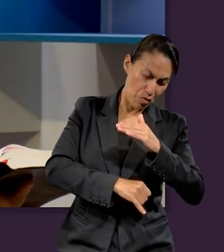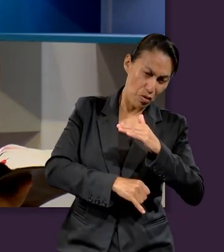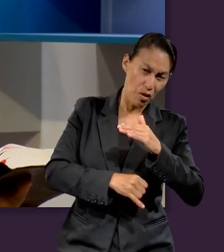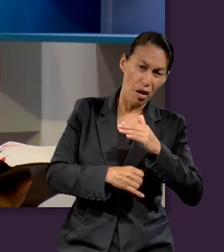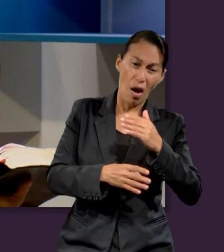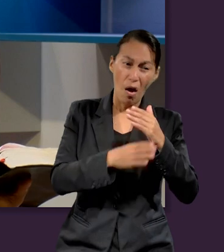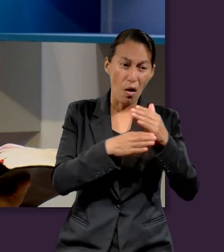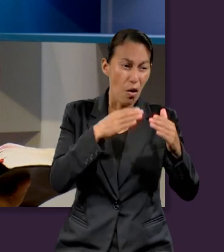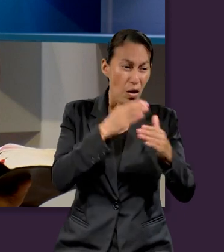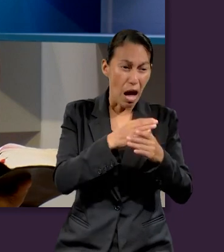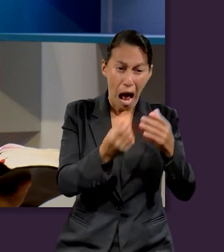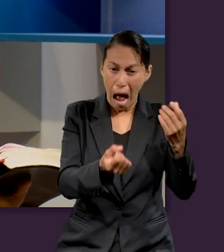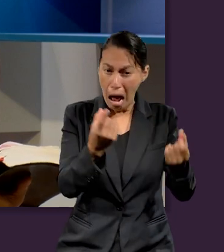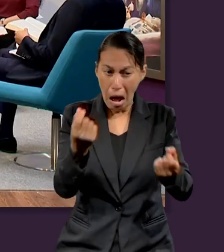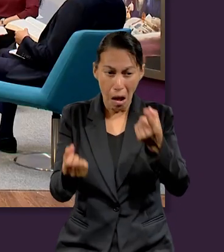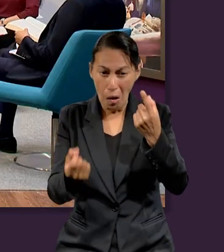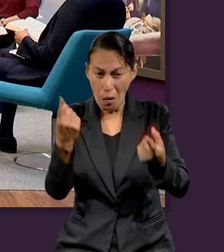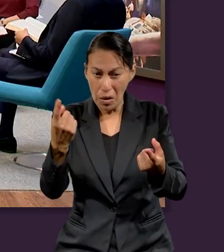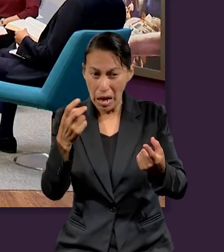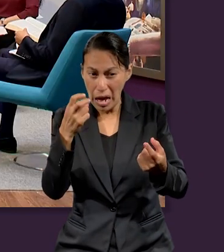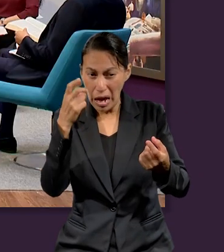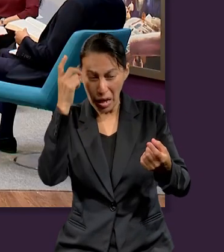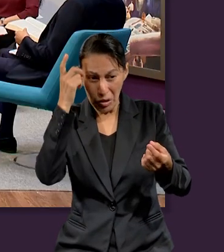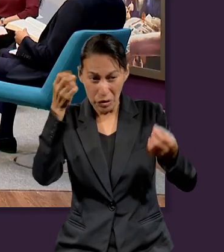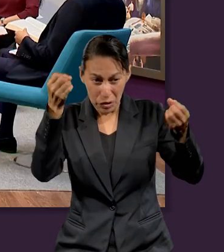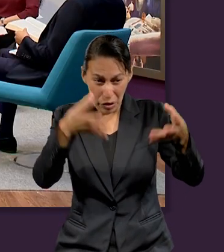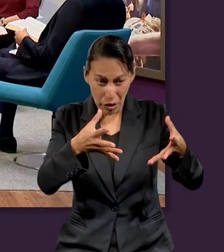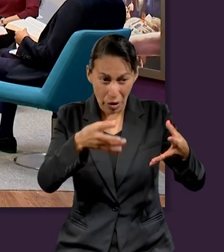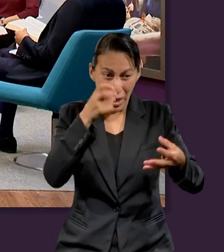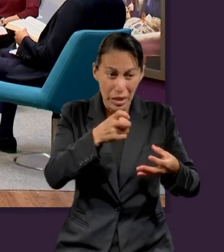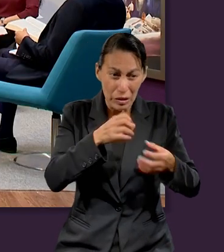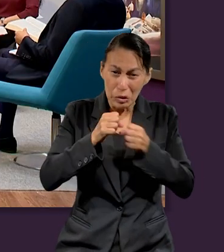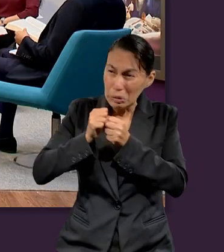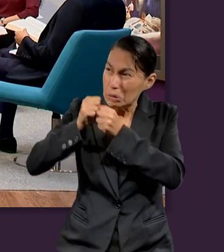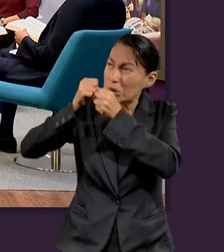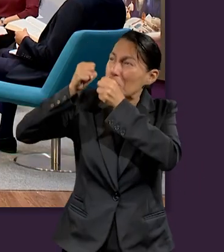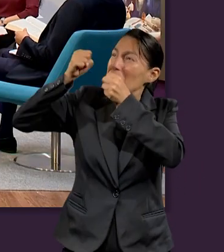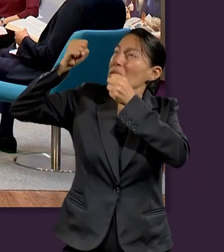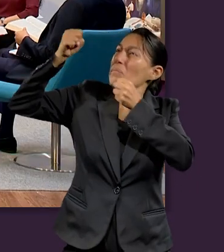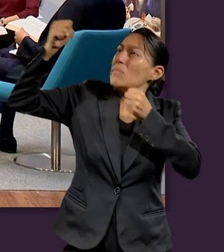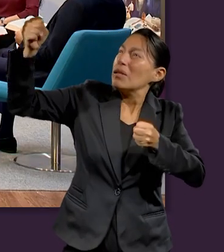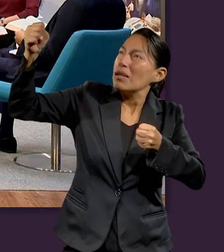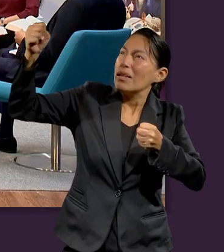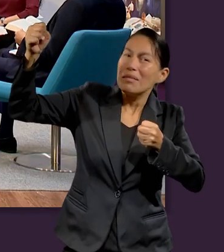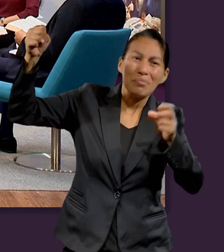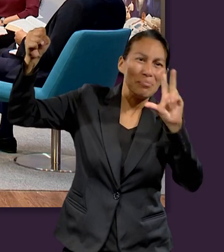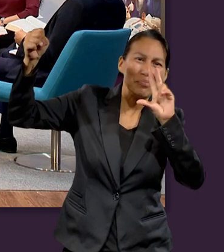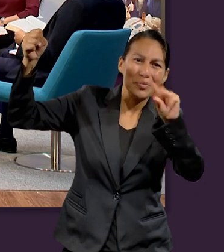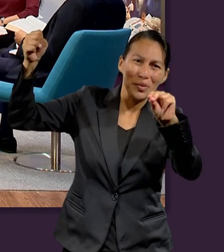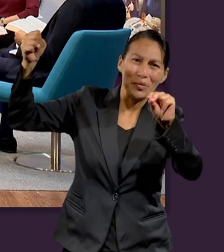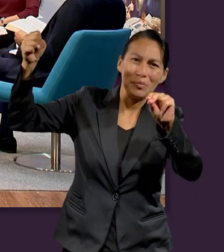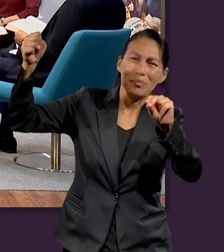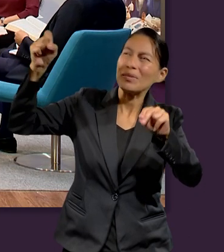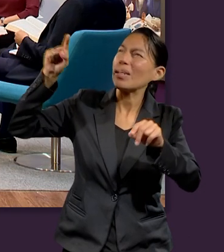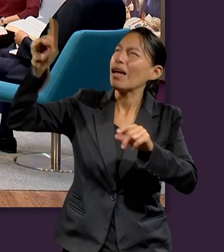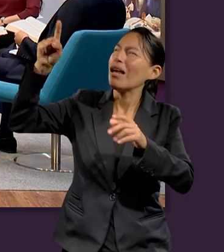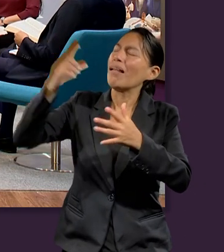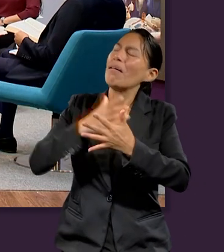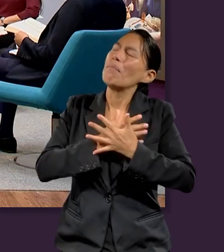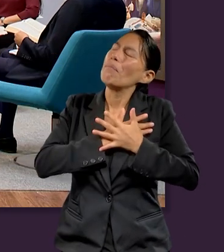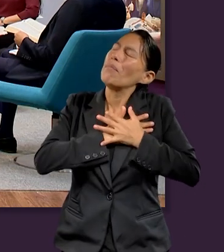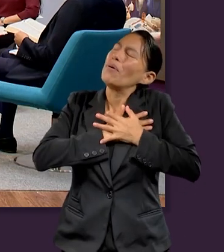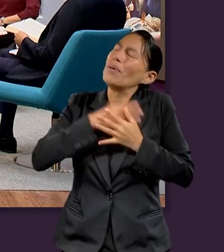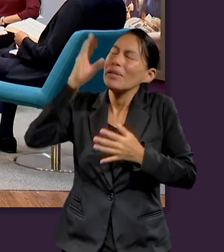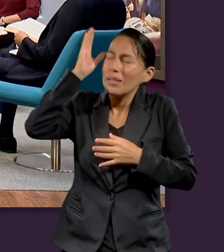profundo, ni ninguna cosa creada nos podrá separar del amor de Dios que se encuentra en quién, chicos? En